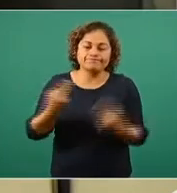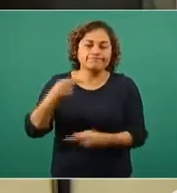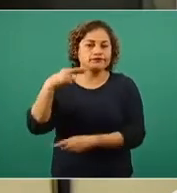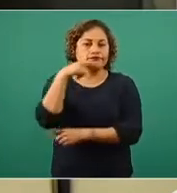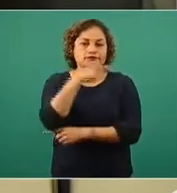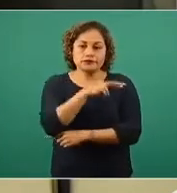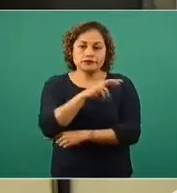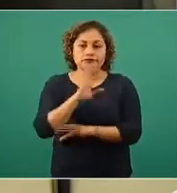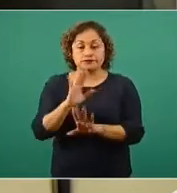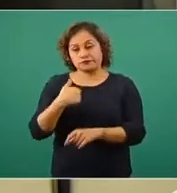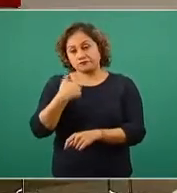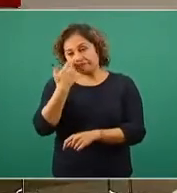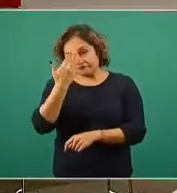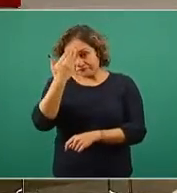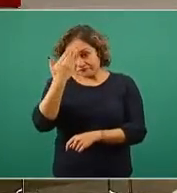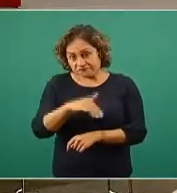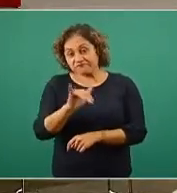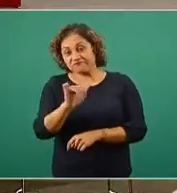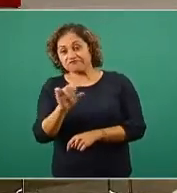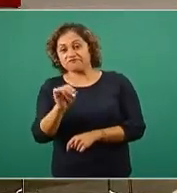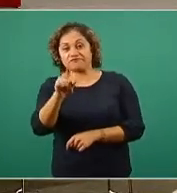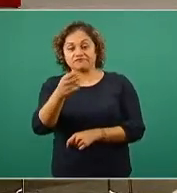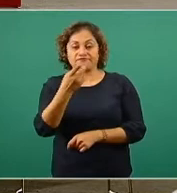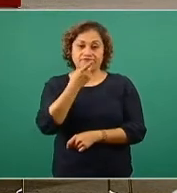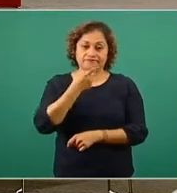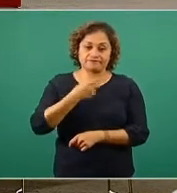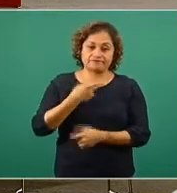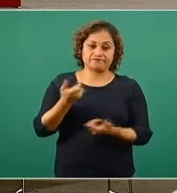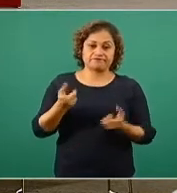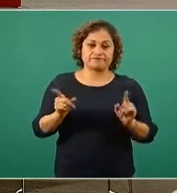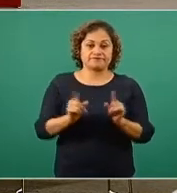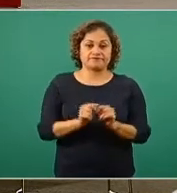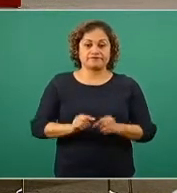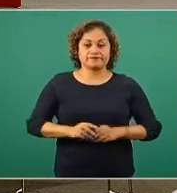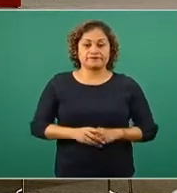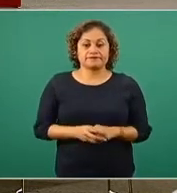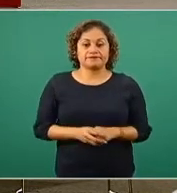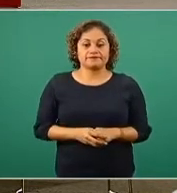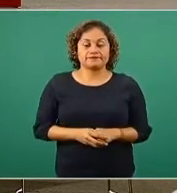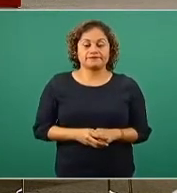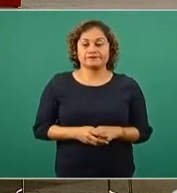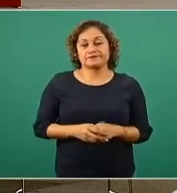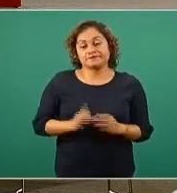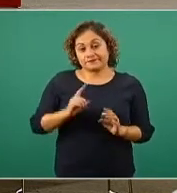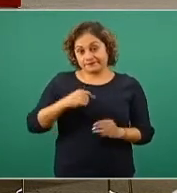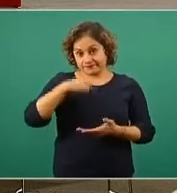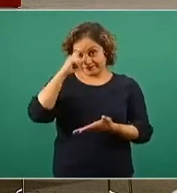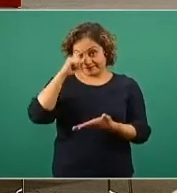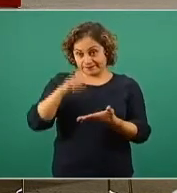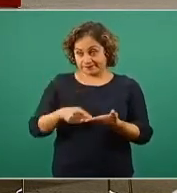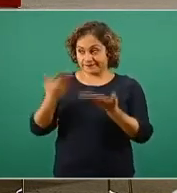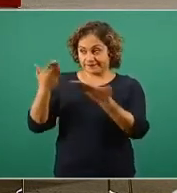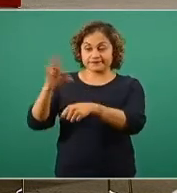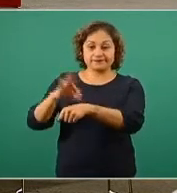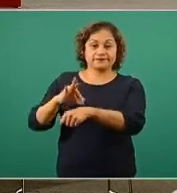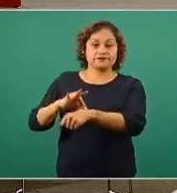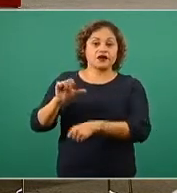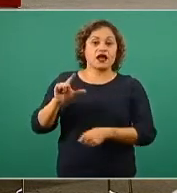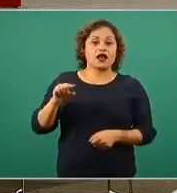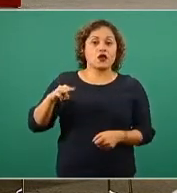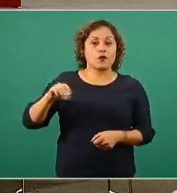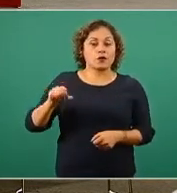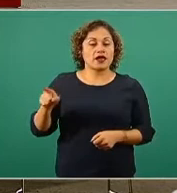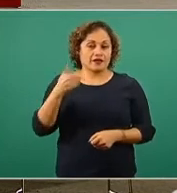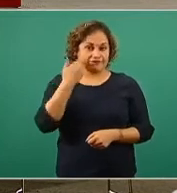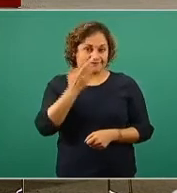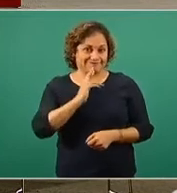sería todo. Gracias. Perfecto. Bueno, creo que aquí el doctor López-Gatell va a querer